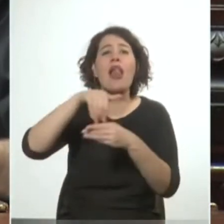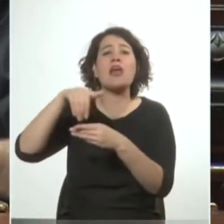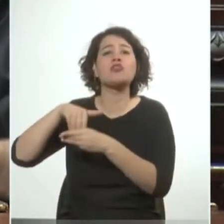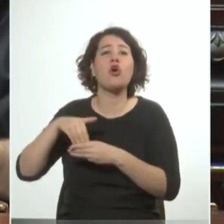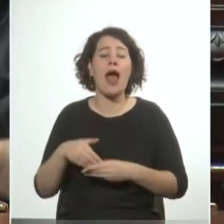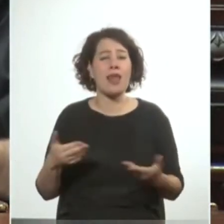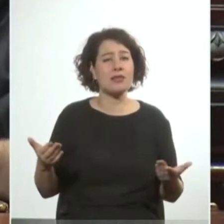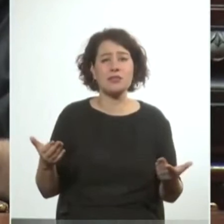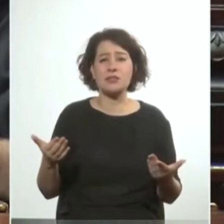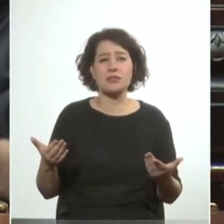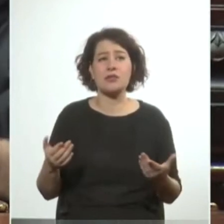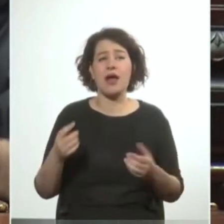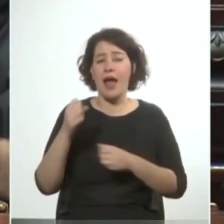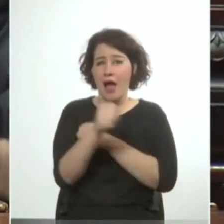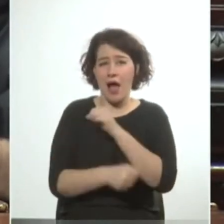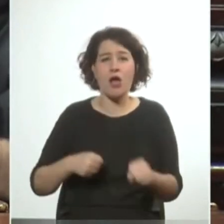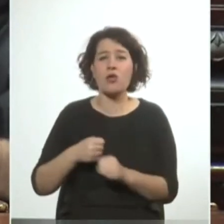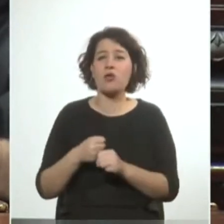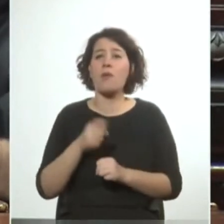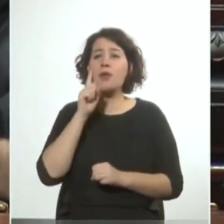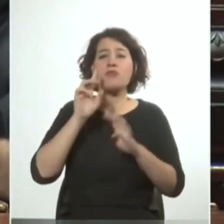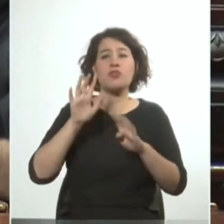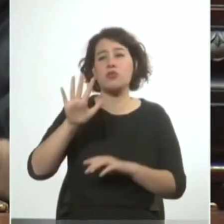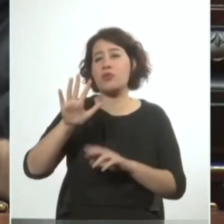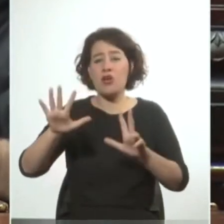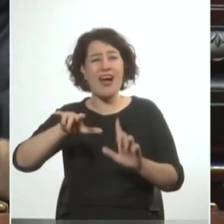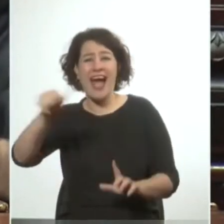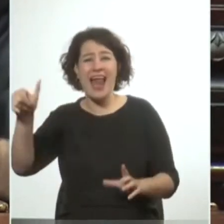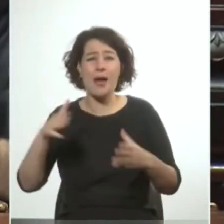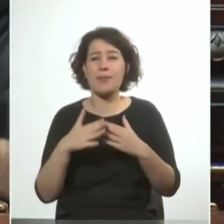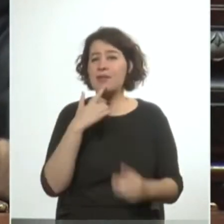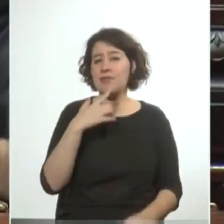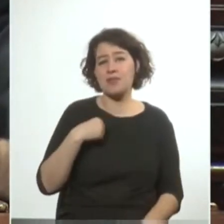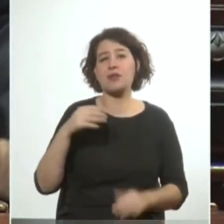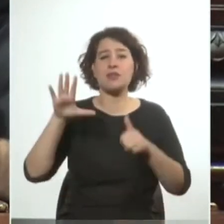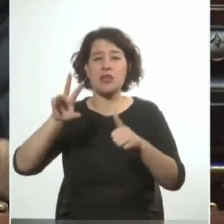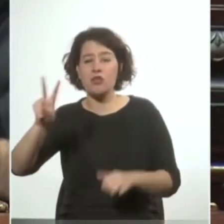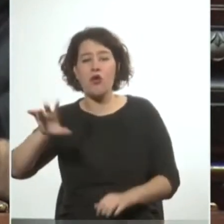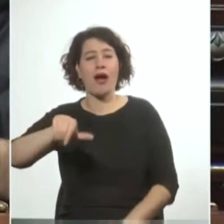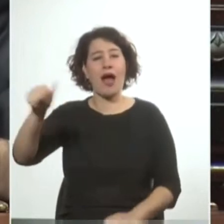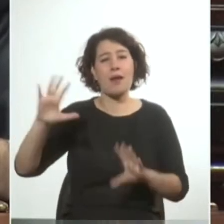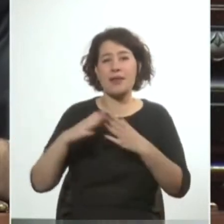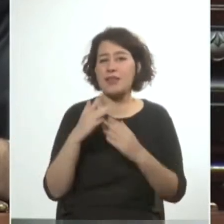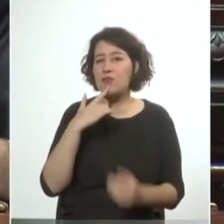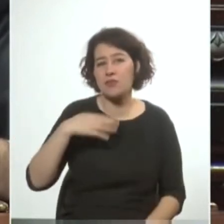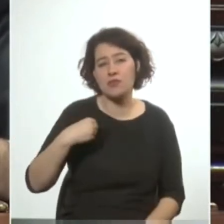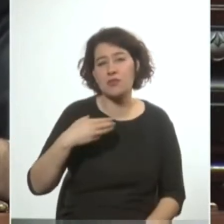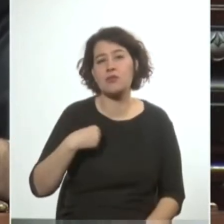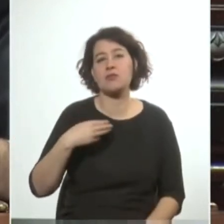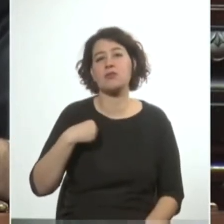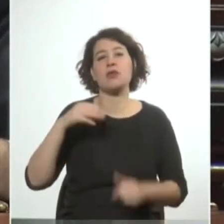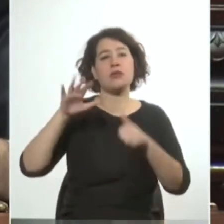en el año 58 gana el partido nacional en el año 62 gana el partido nacional en el año